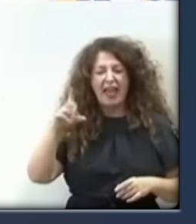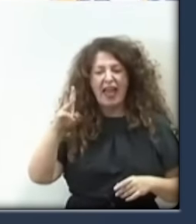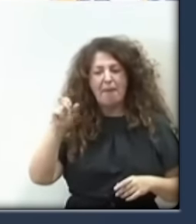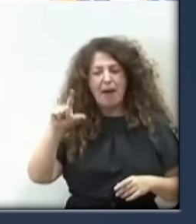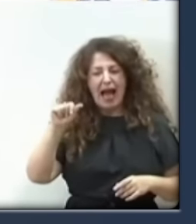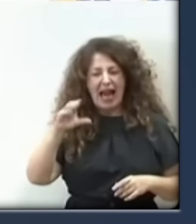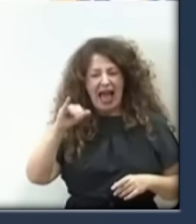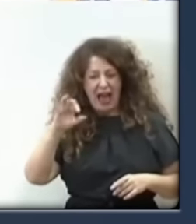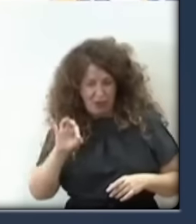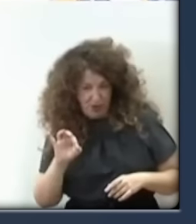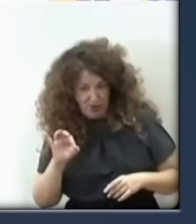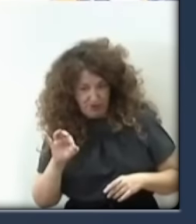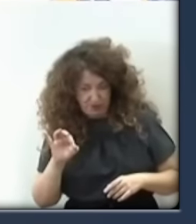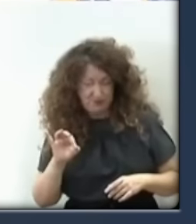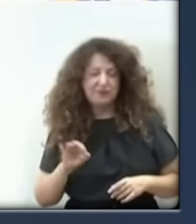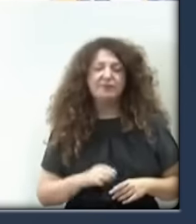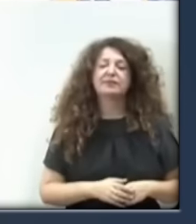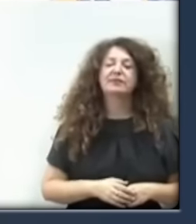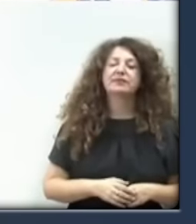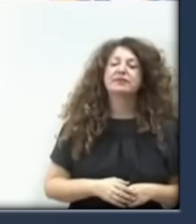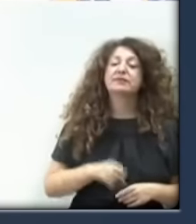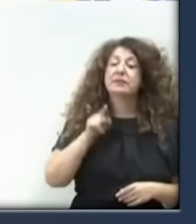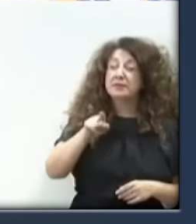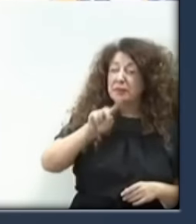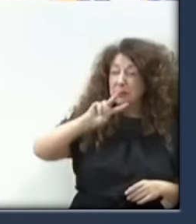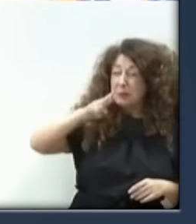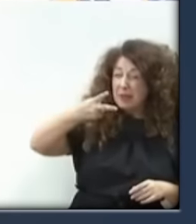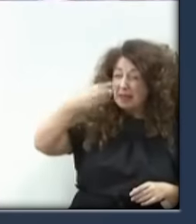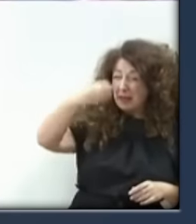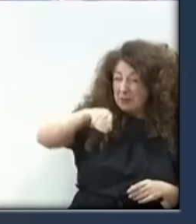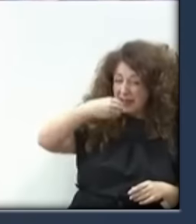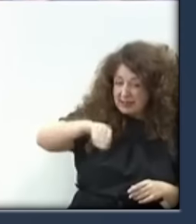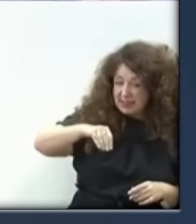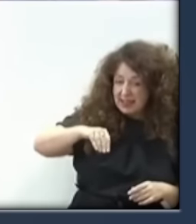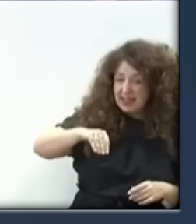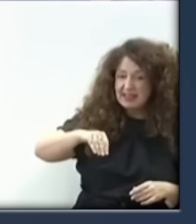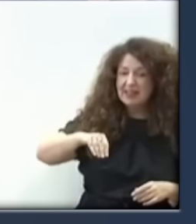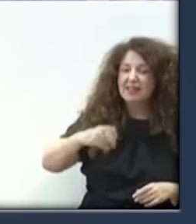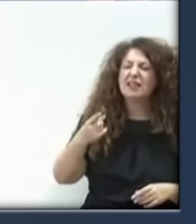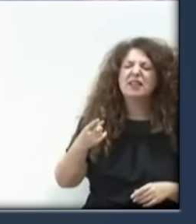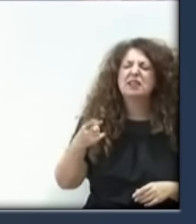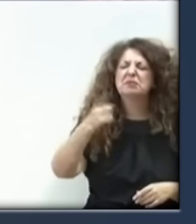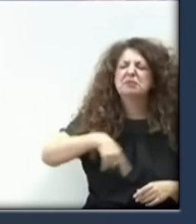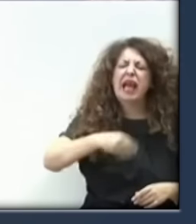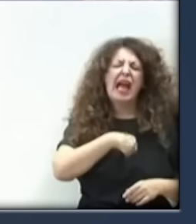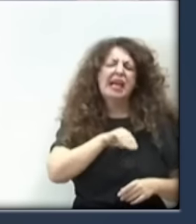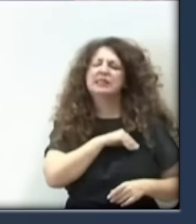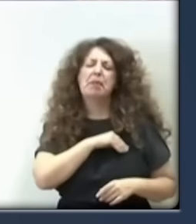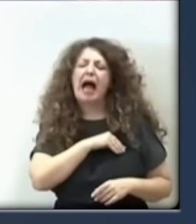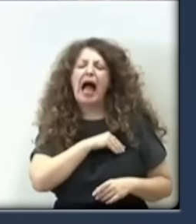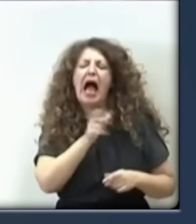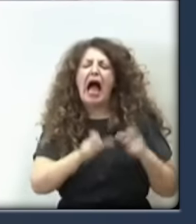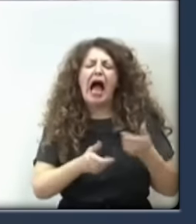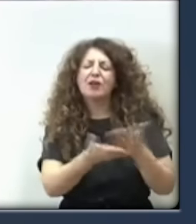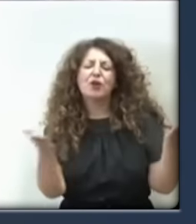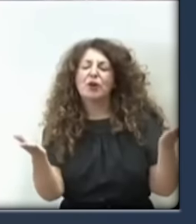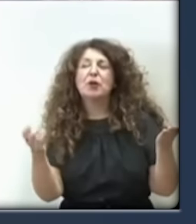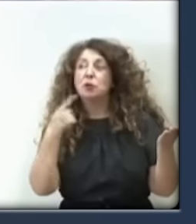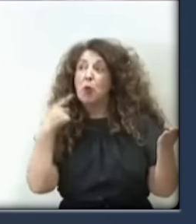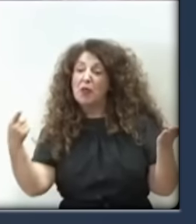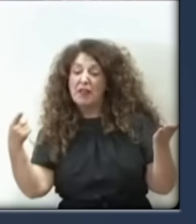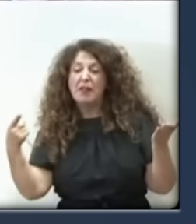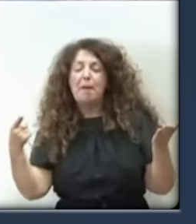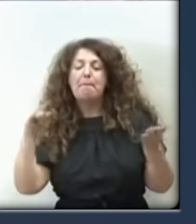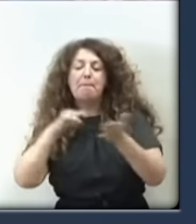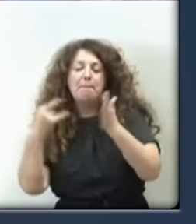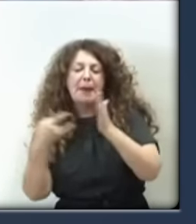vicepresidenta, lo que no merecen los españoles? Ha hablado usted del plan de lucha contra el fraude y